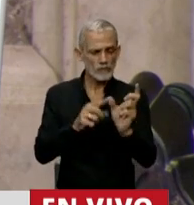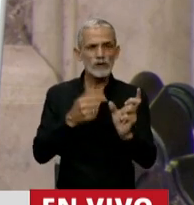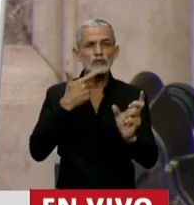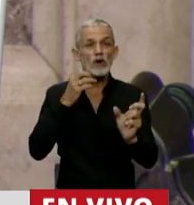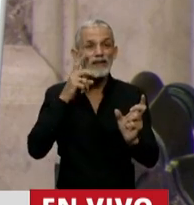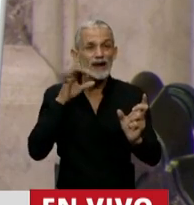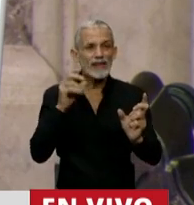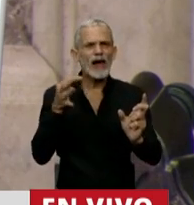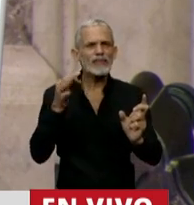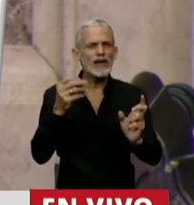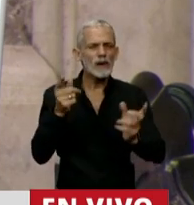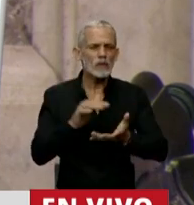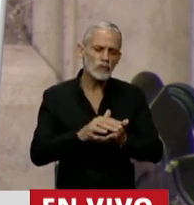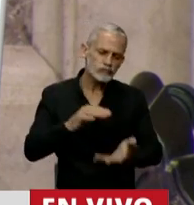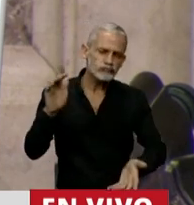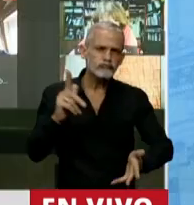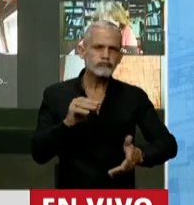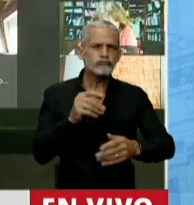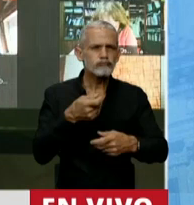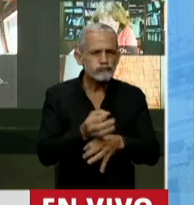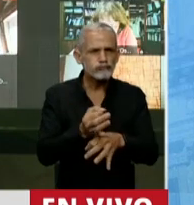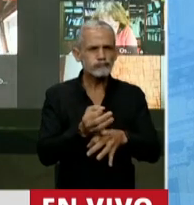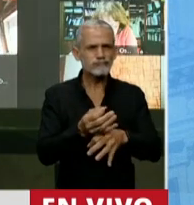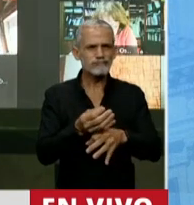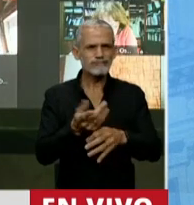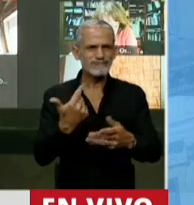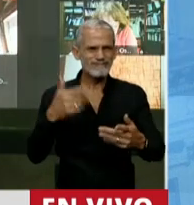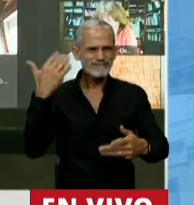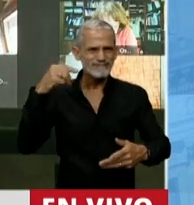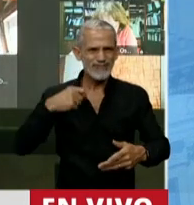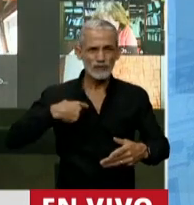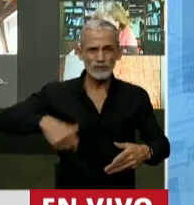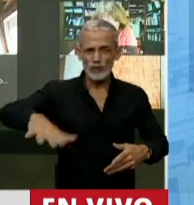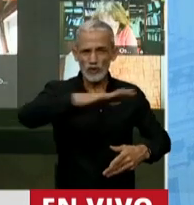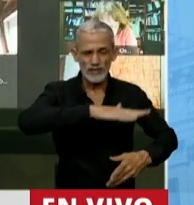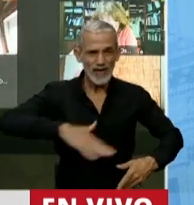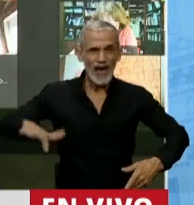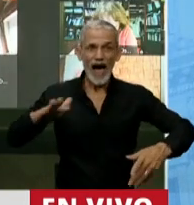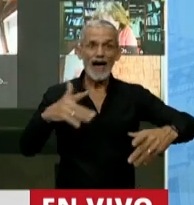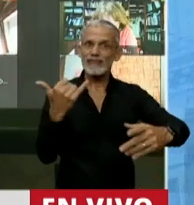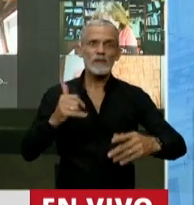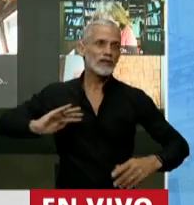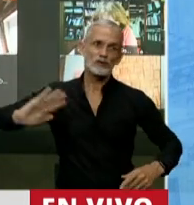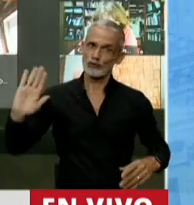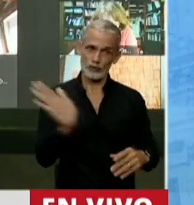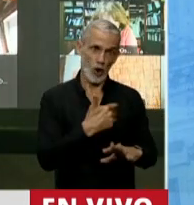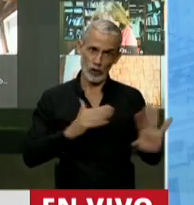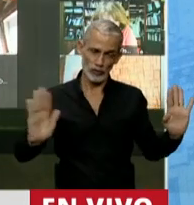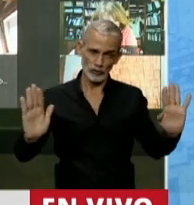ser inculcado, abonado y fomentado en nuestra sociedad de manera transversal.